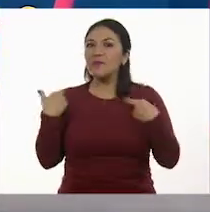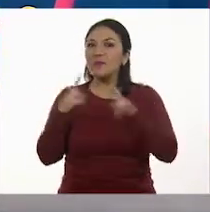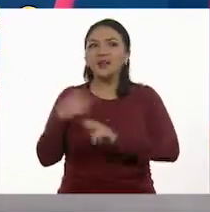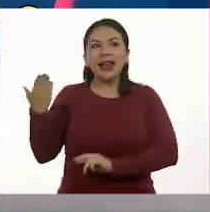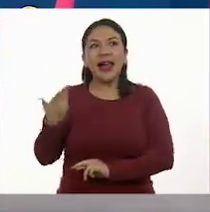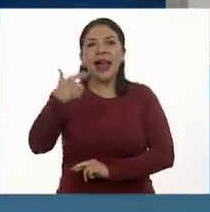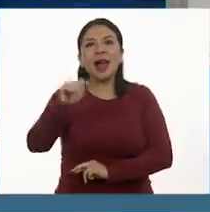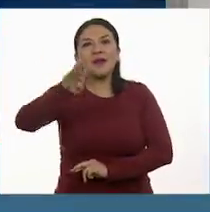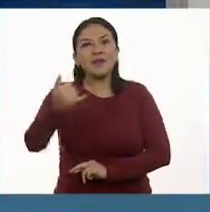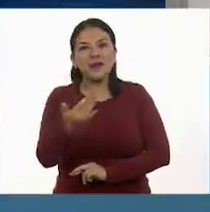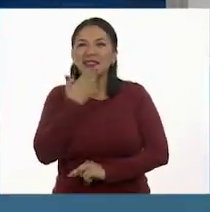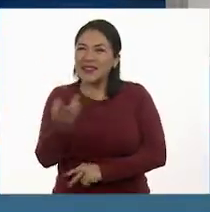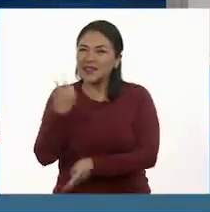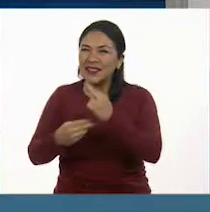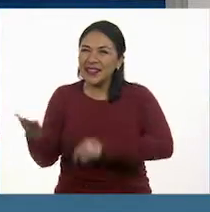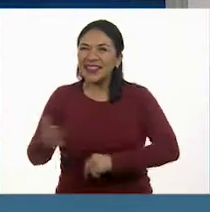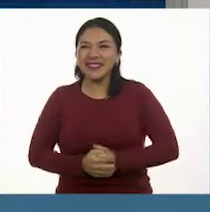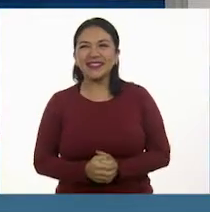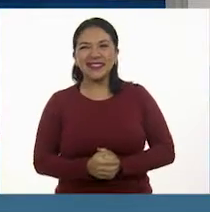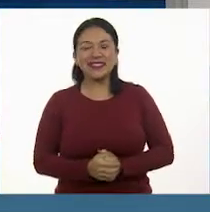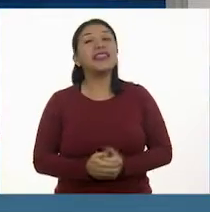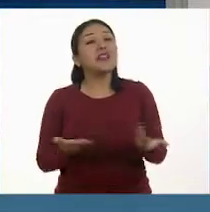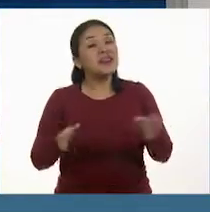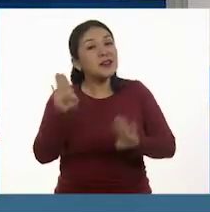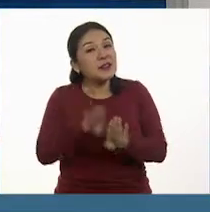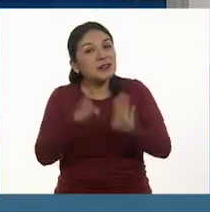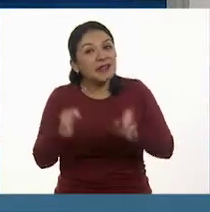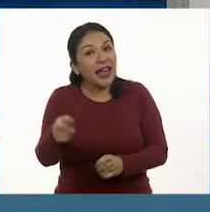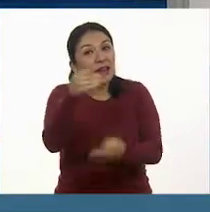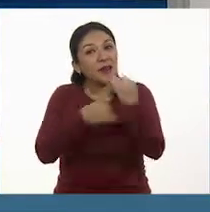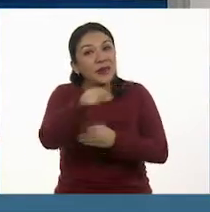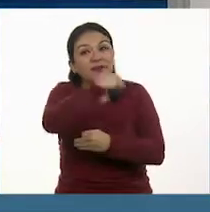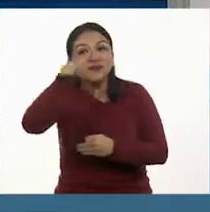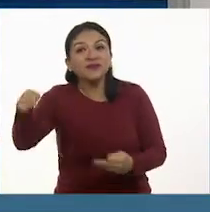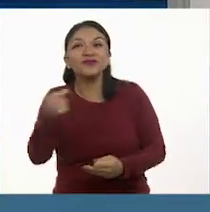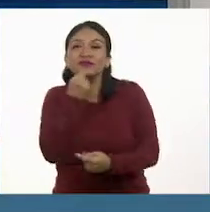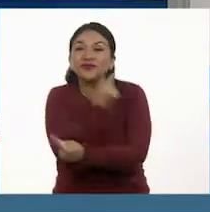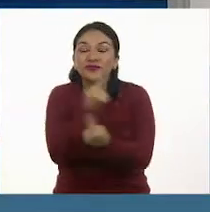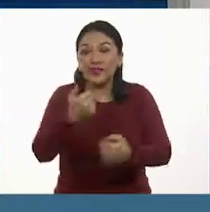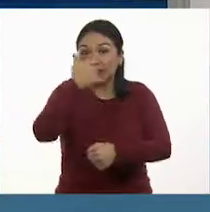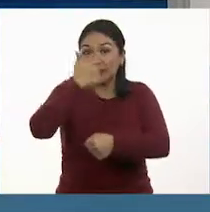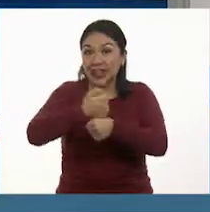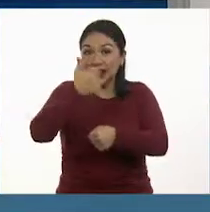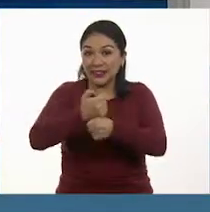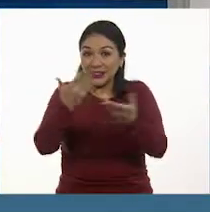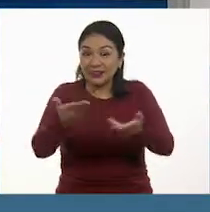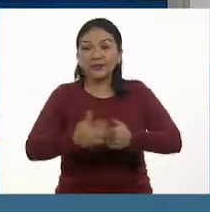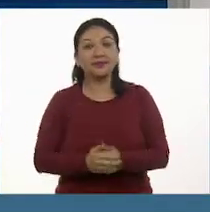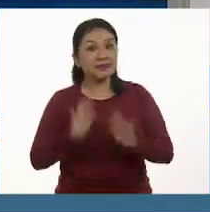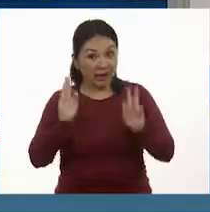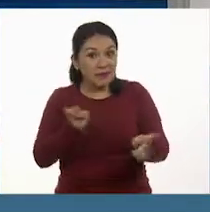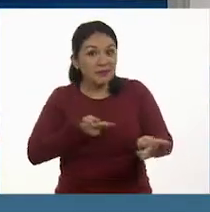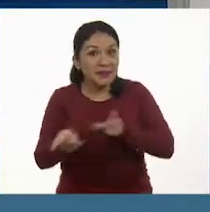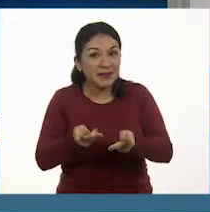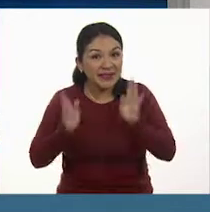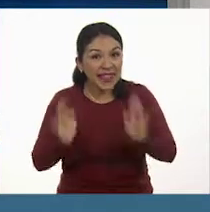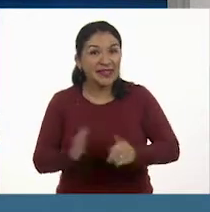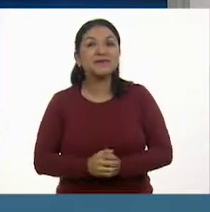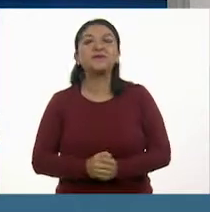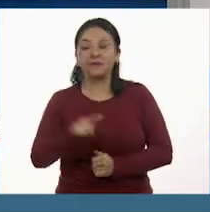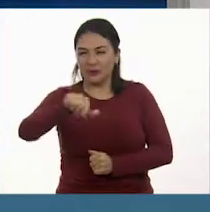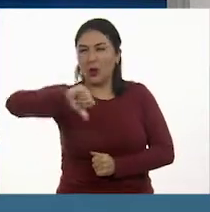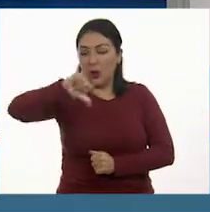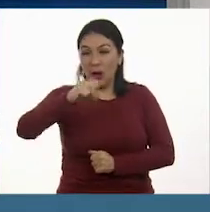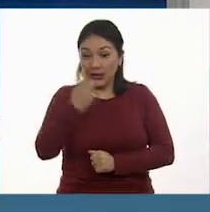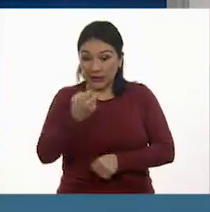Gaby Silva, bienvenida. Hola María, ¿cómo están todos los chicos y chicas de sexto grado? ¿Ya listos? Porque saben,